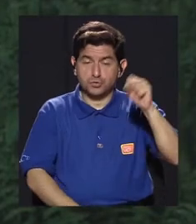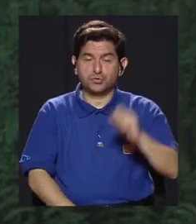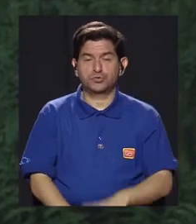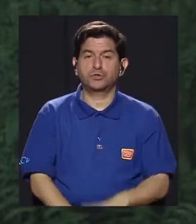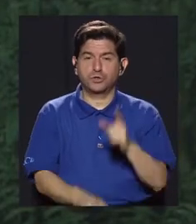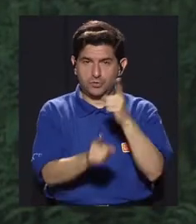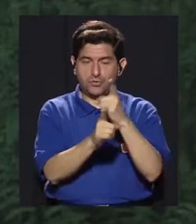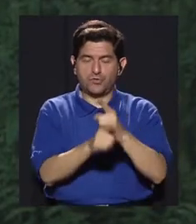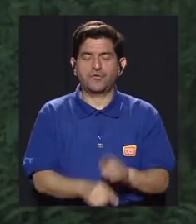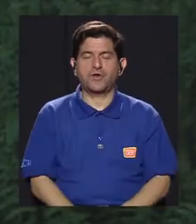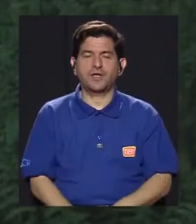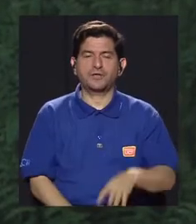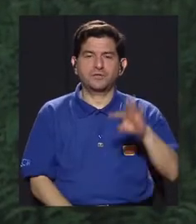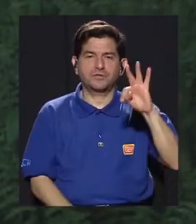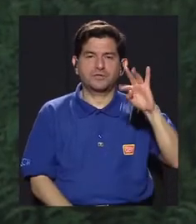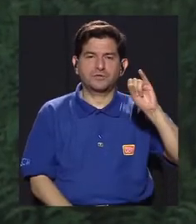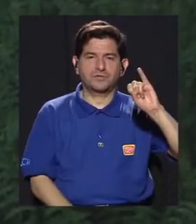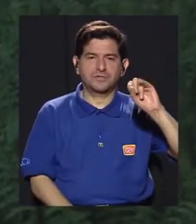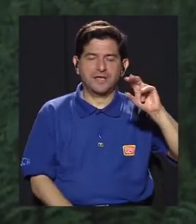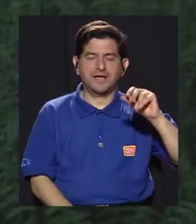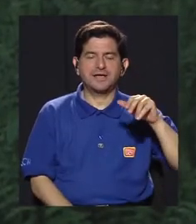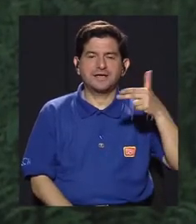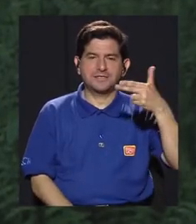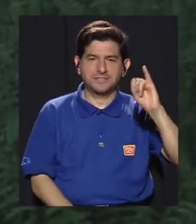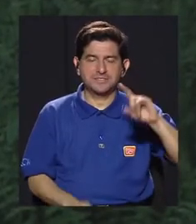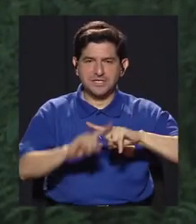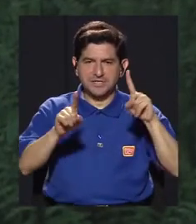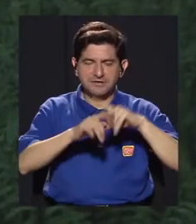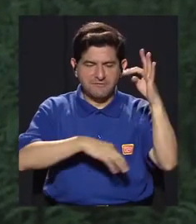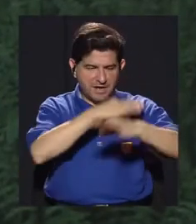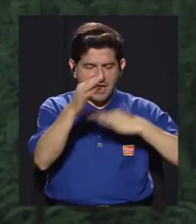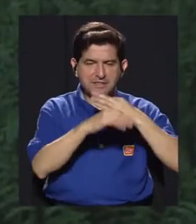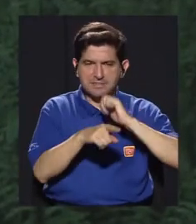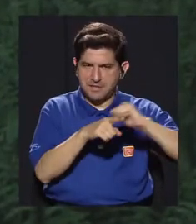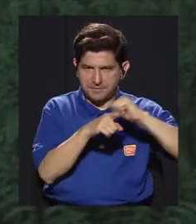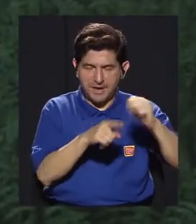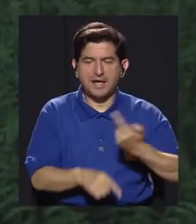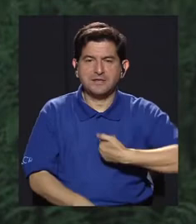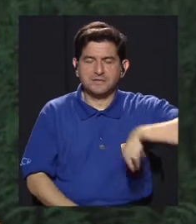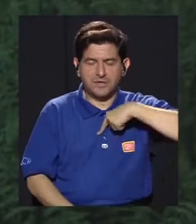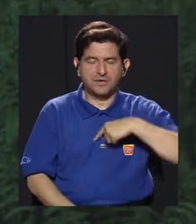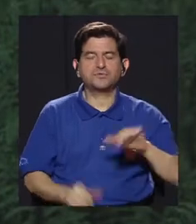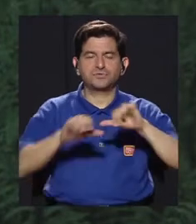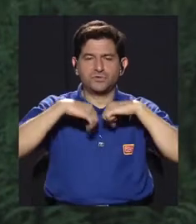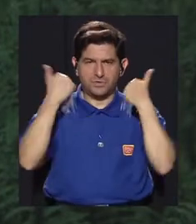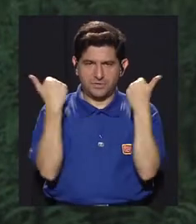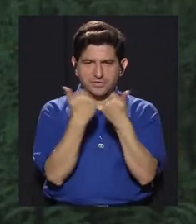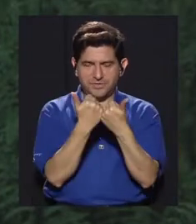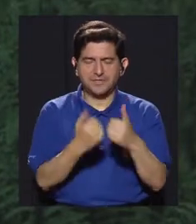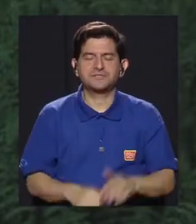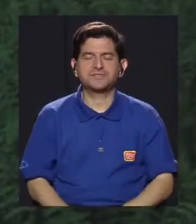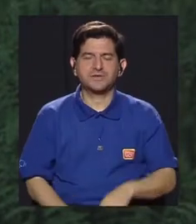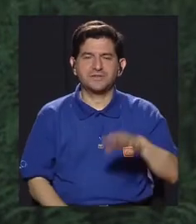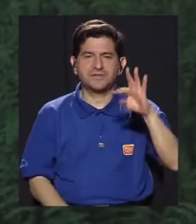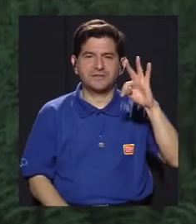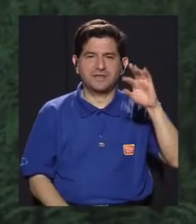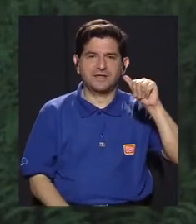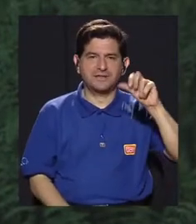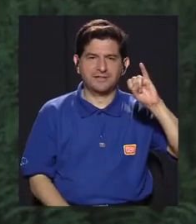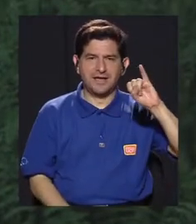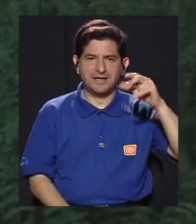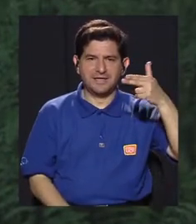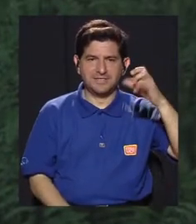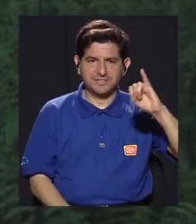Pues bueno, en efecto del Tai Chi, hay como muchas líneas de práctica. Nosotros en la Asociación de Tai Chi Taoísta,